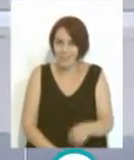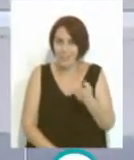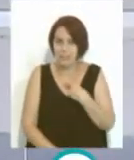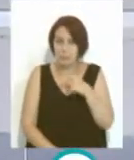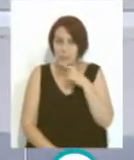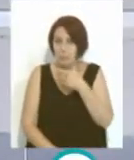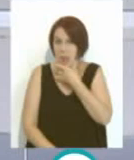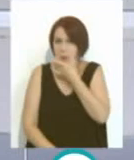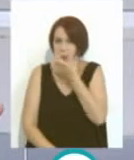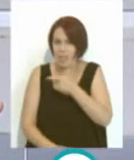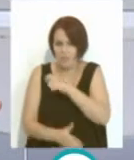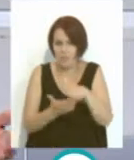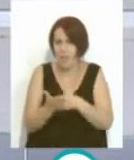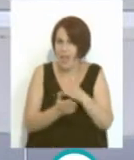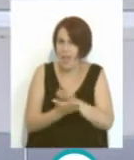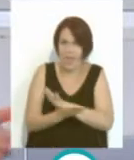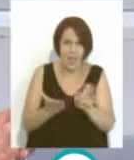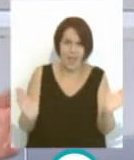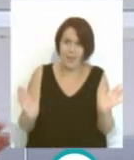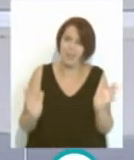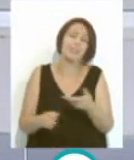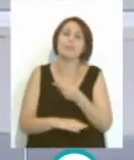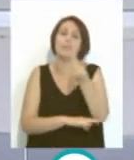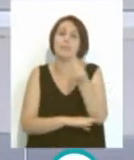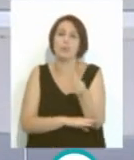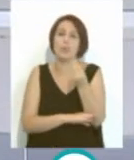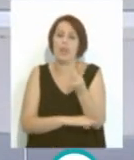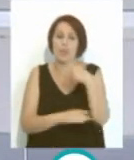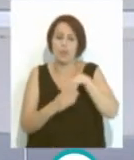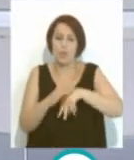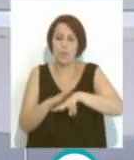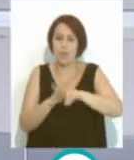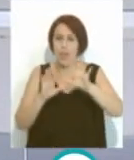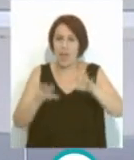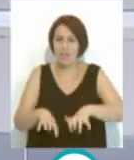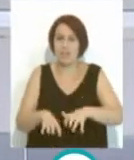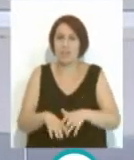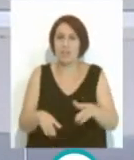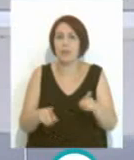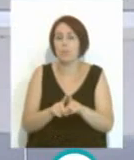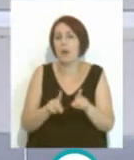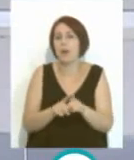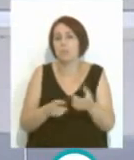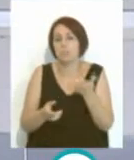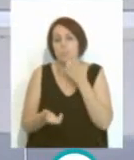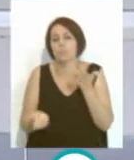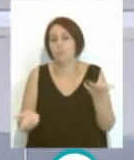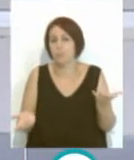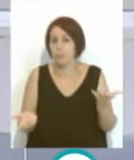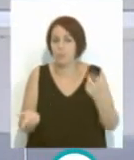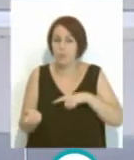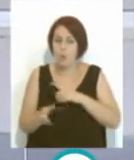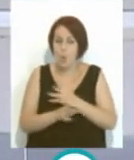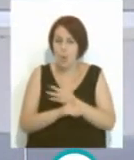reticencia a la hora de firmar sus autógrafos porque es una figura del fútbol gaditano, como podemos ser los que hemos